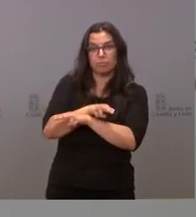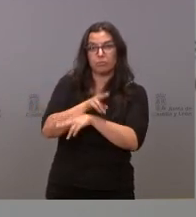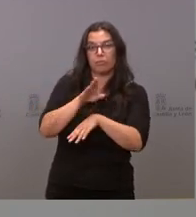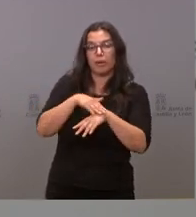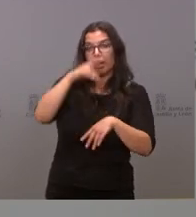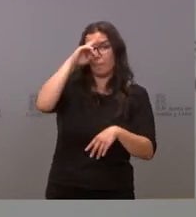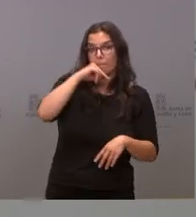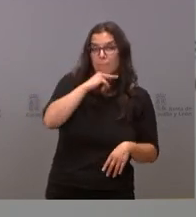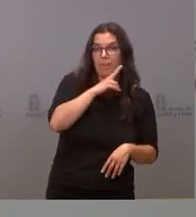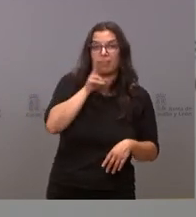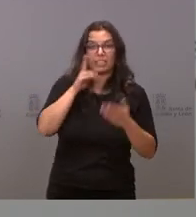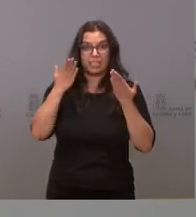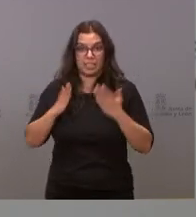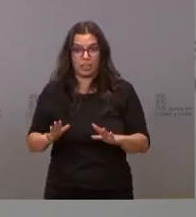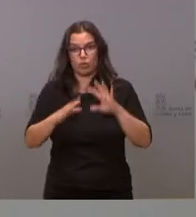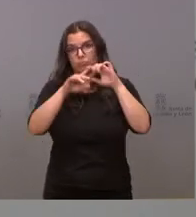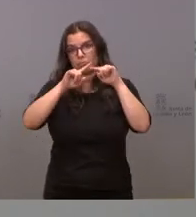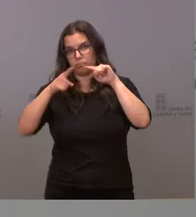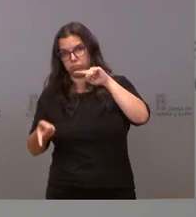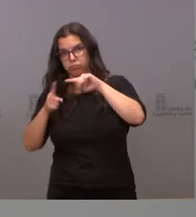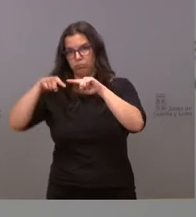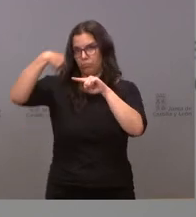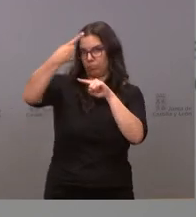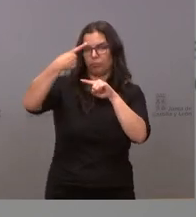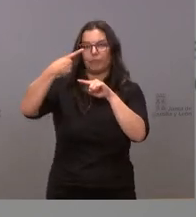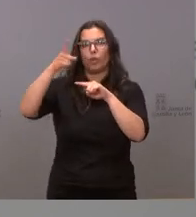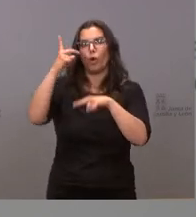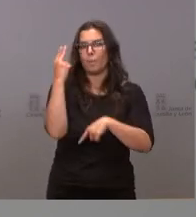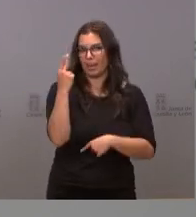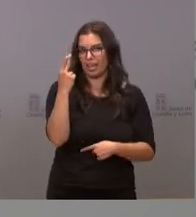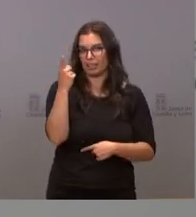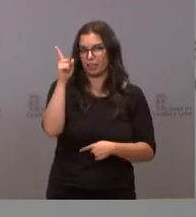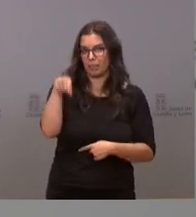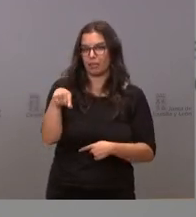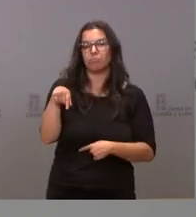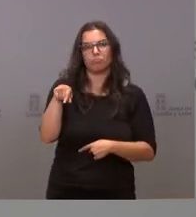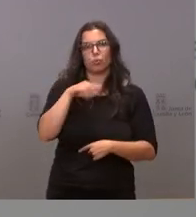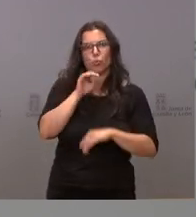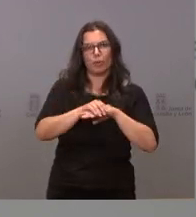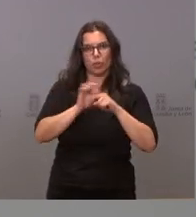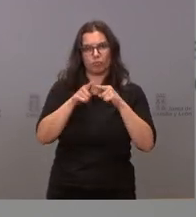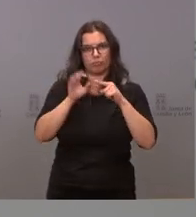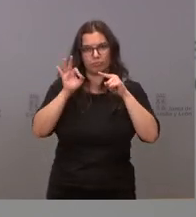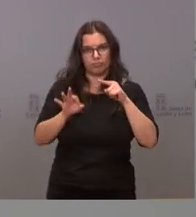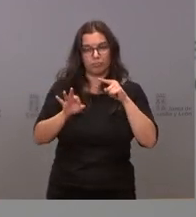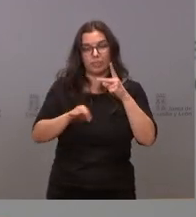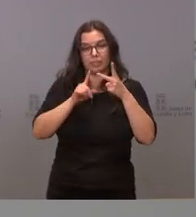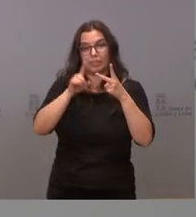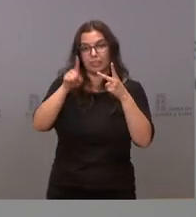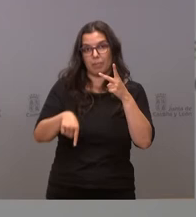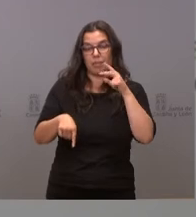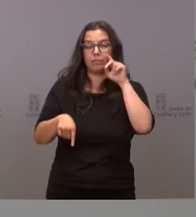e hijos ascendientes y descendientes y cónyuges, hemos cumplido y que hemos también